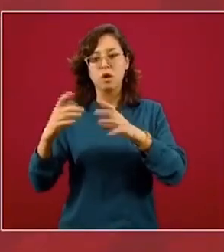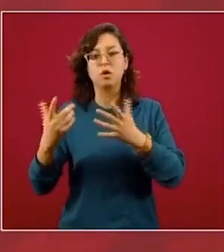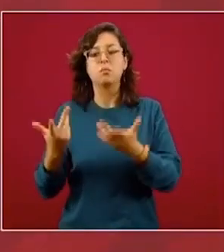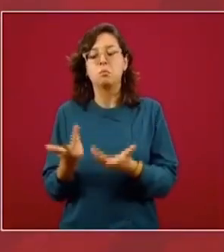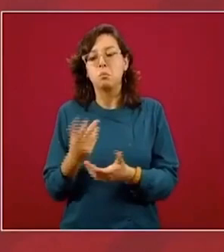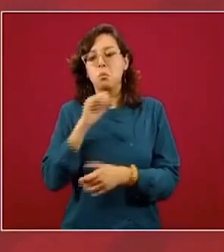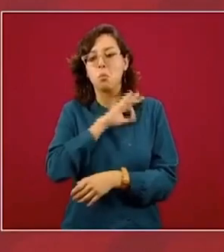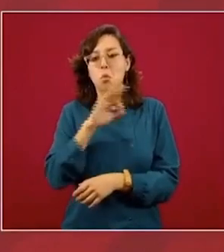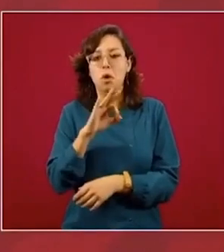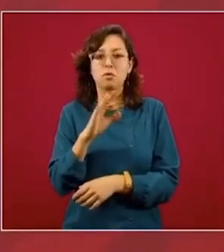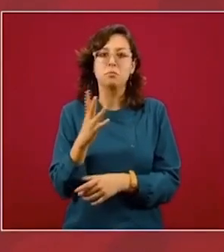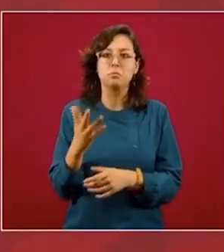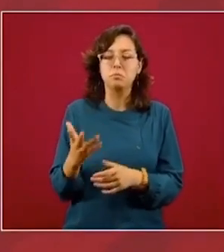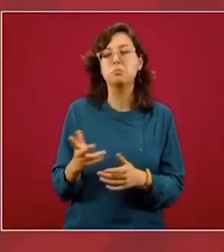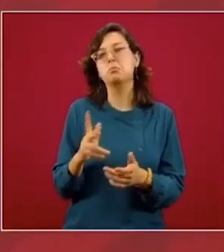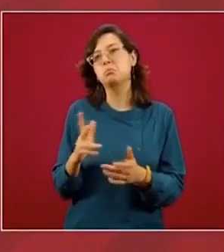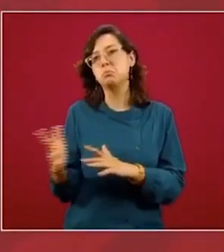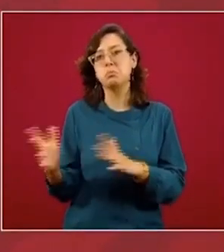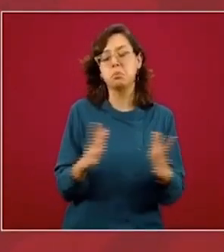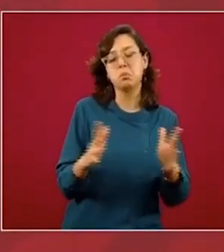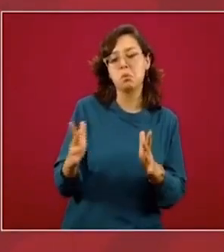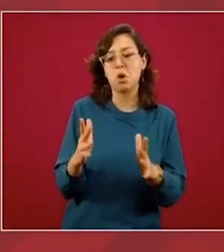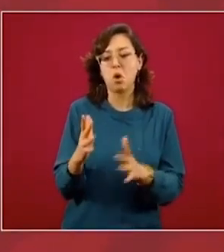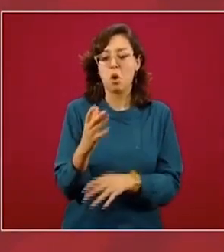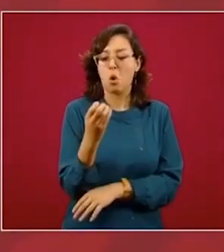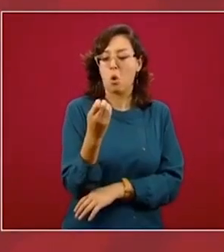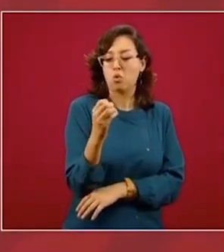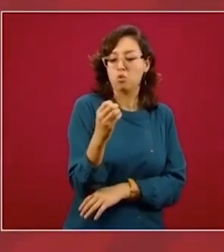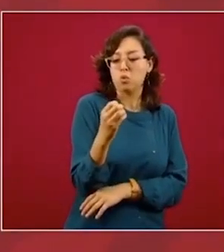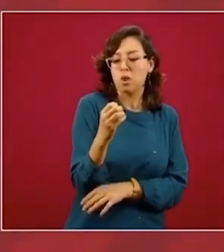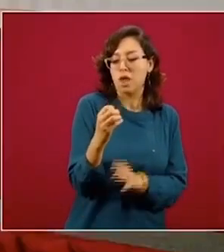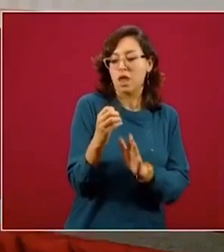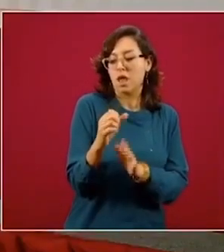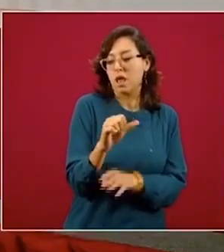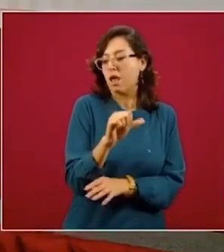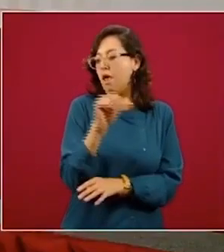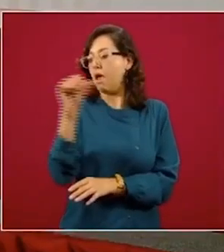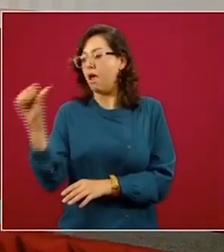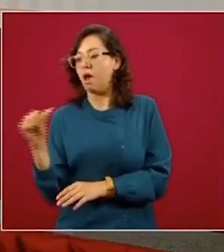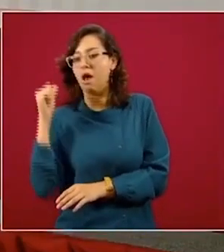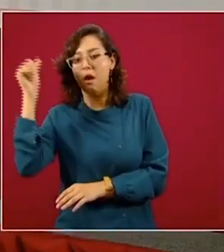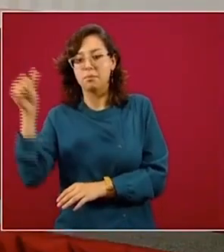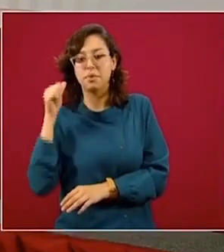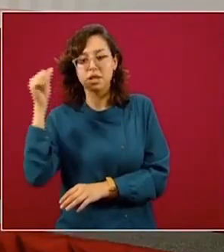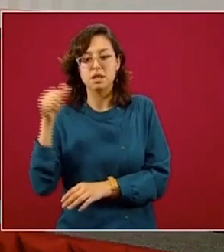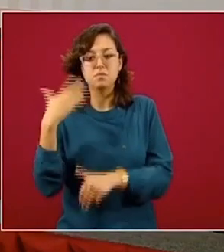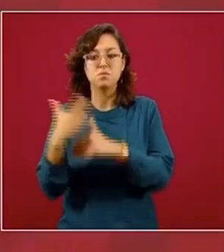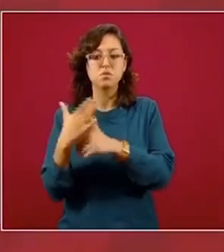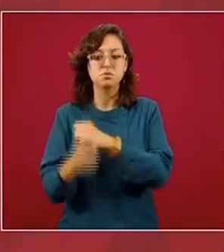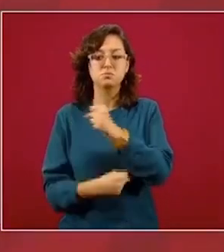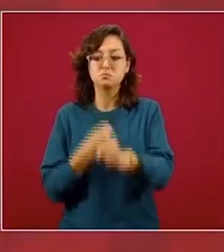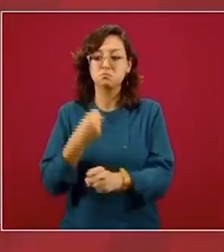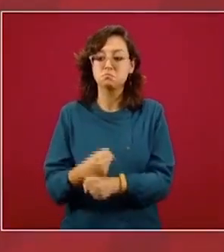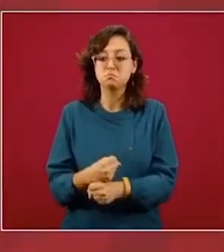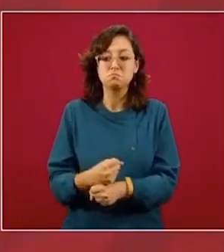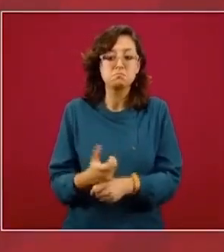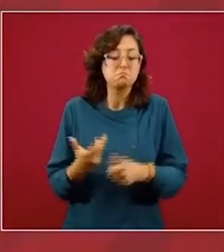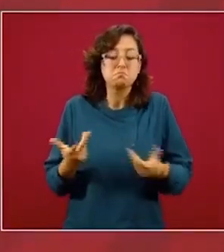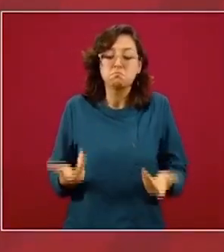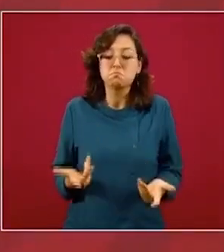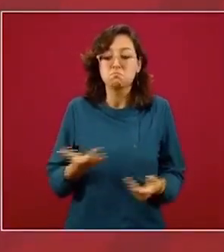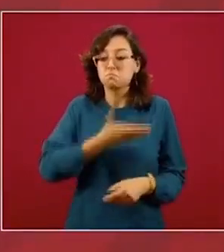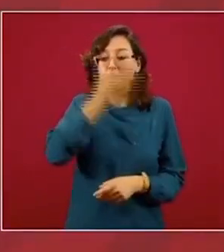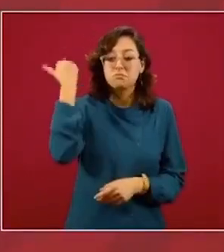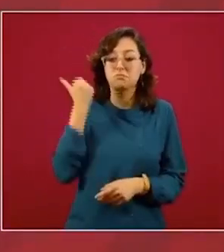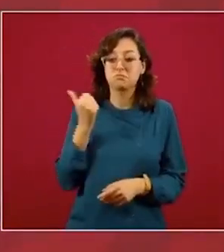esto es entre octubre y abril del siguiente año. No existe ningún elemento directo que nos haga pensar en ello,